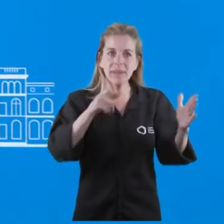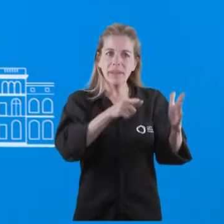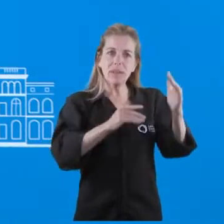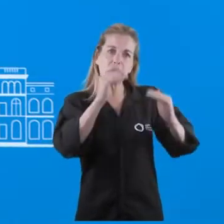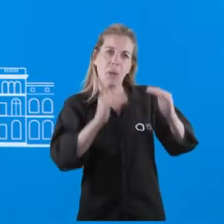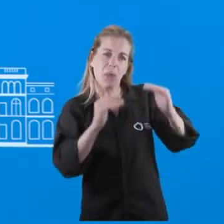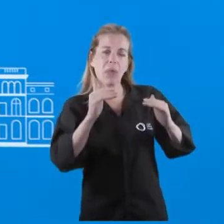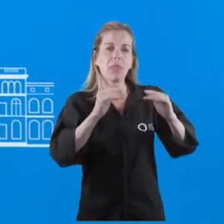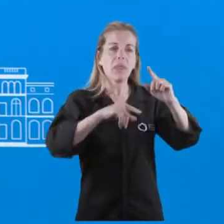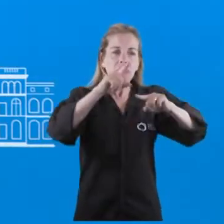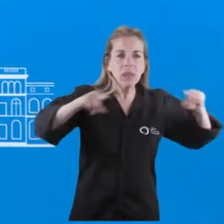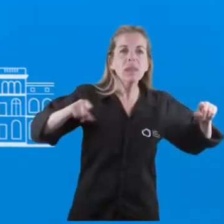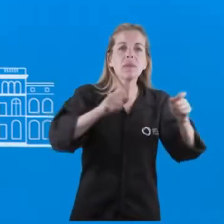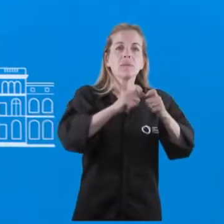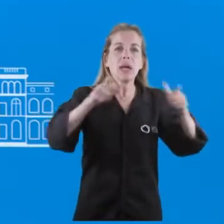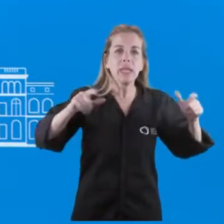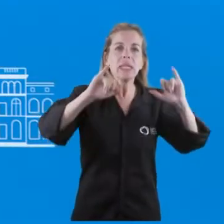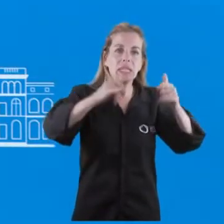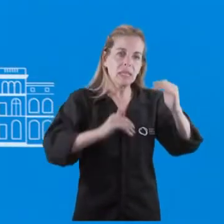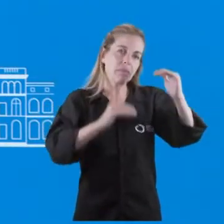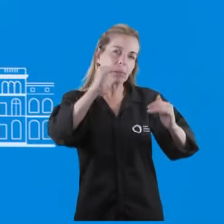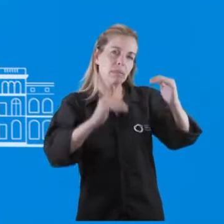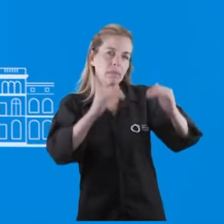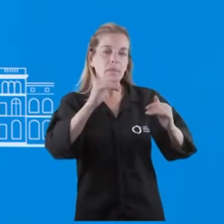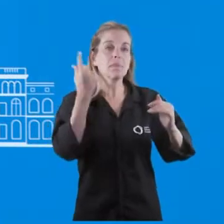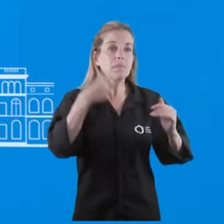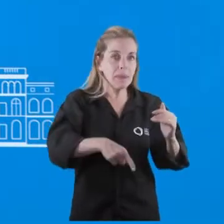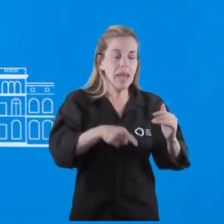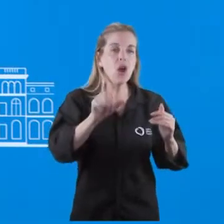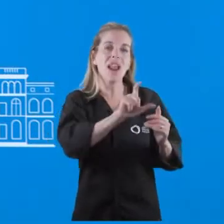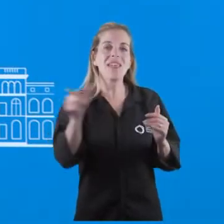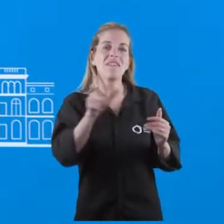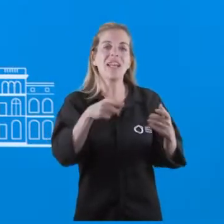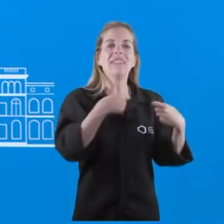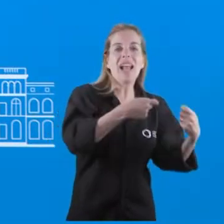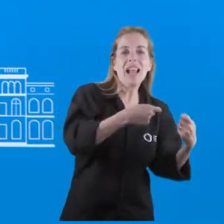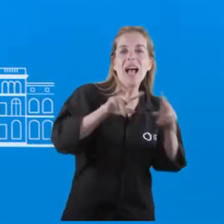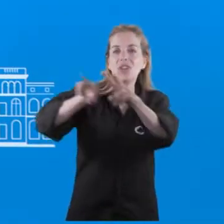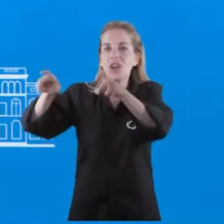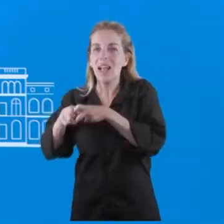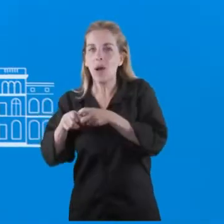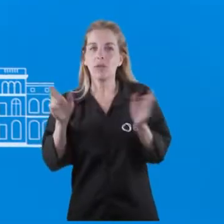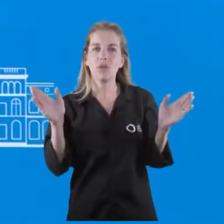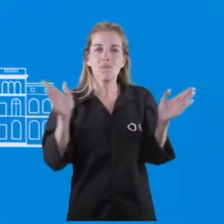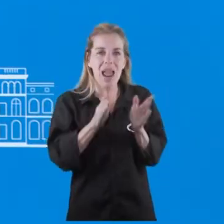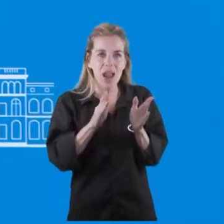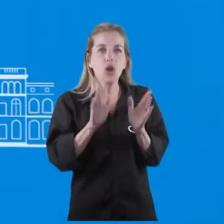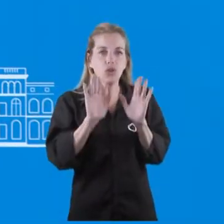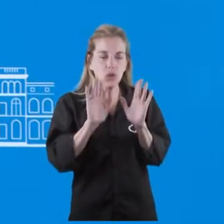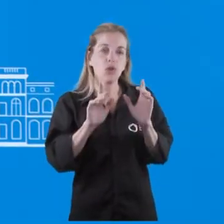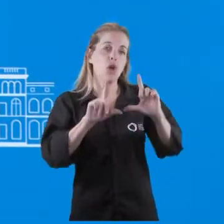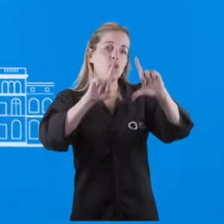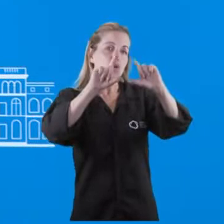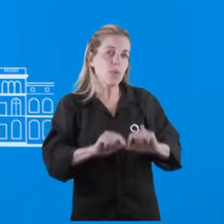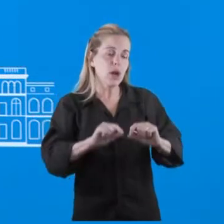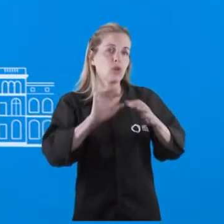estadísticas crecieron, sino que también, digo, se achicó el déficit, la brecha cambiaria, digo, todos los números que tienen que ver